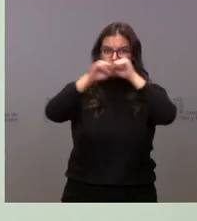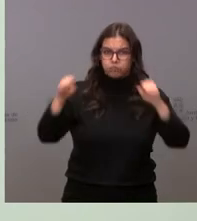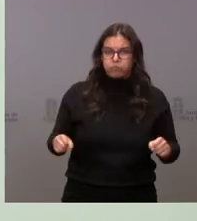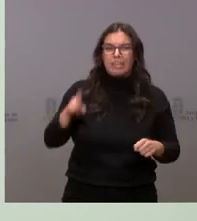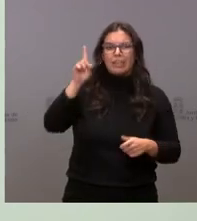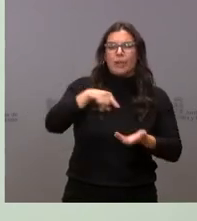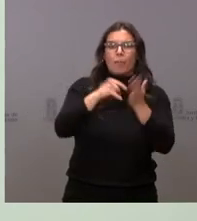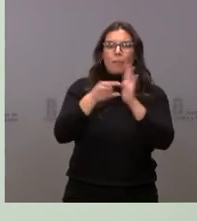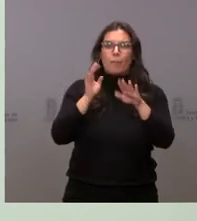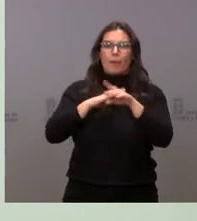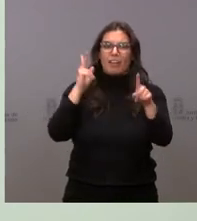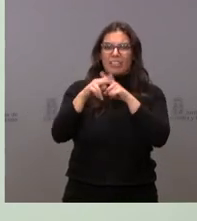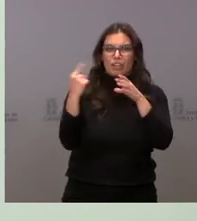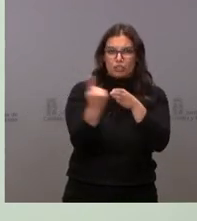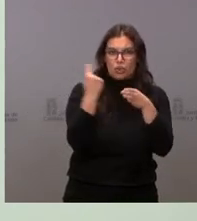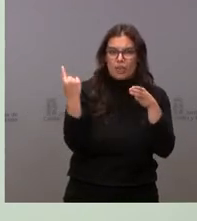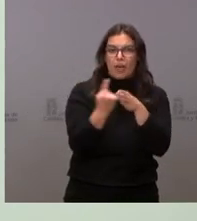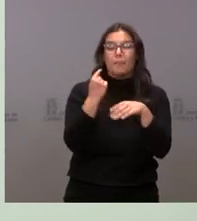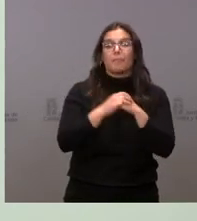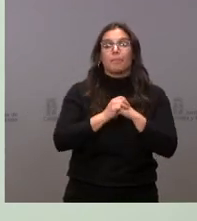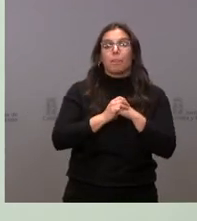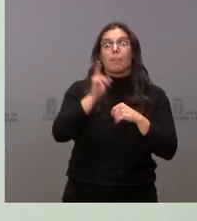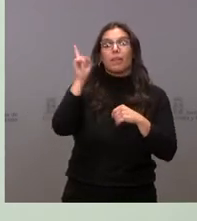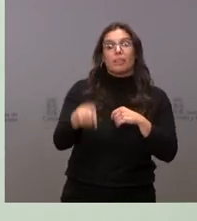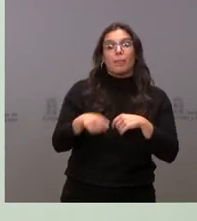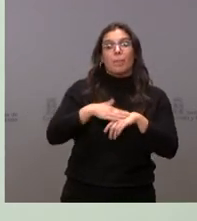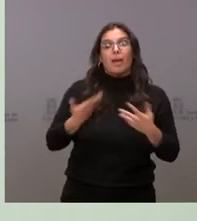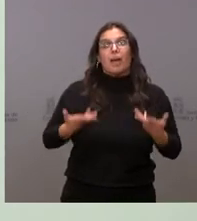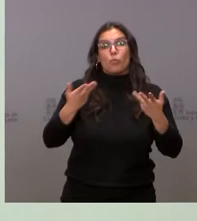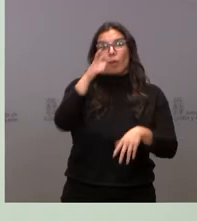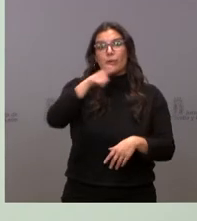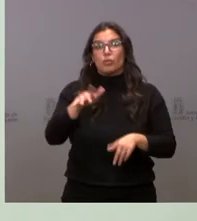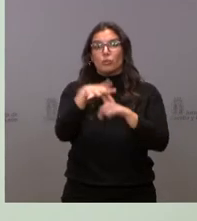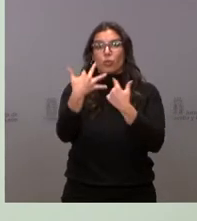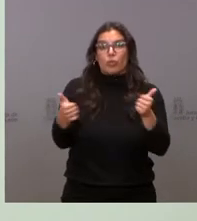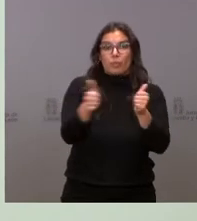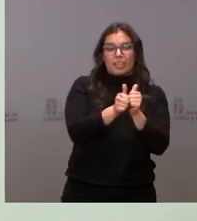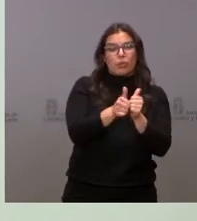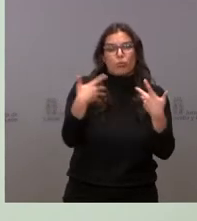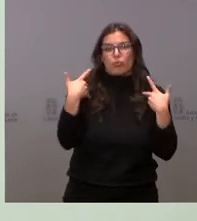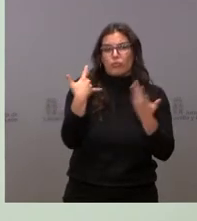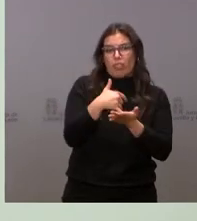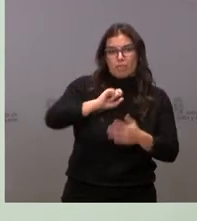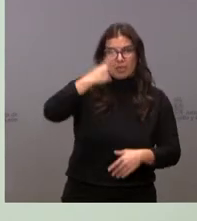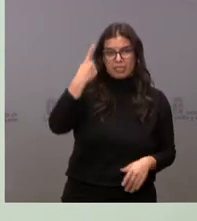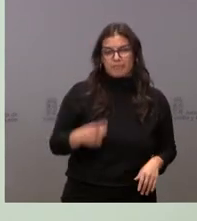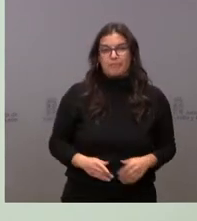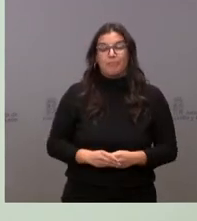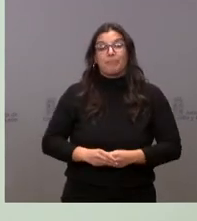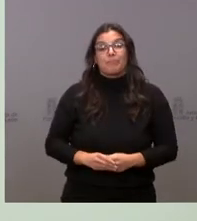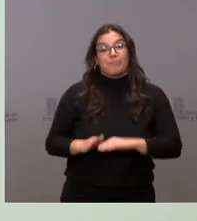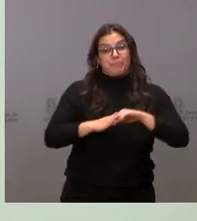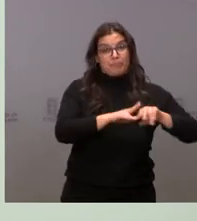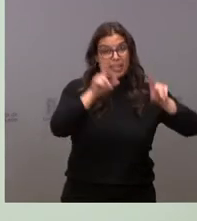combatir la soledad y para ayudar también a las personas dependientes y a las más vulnerables. La educación,